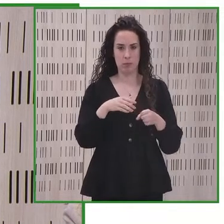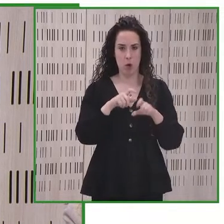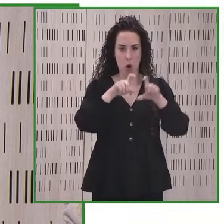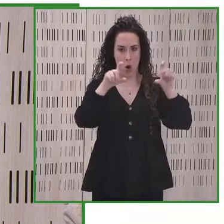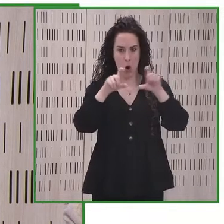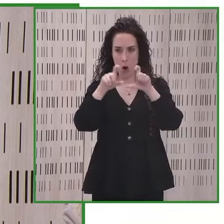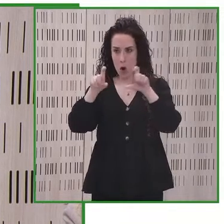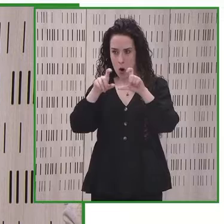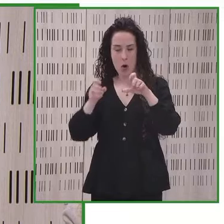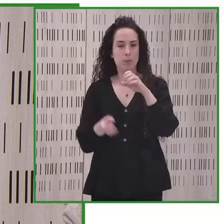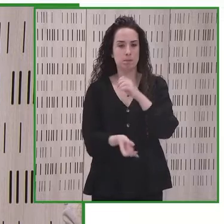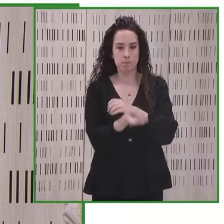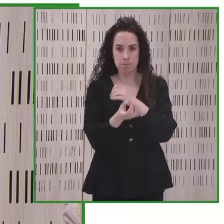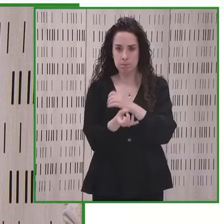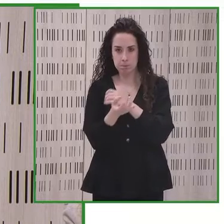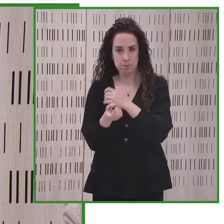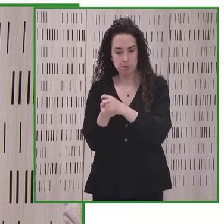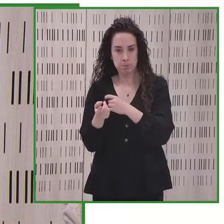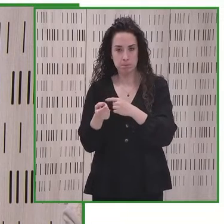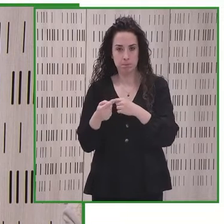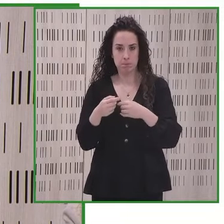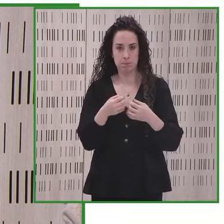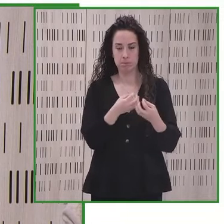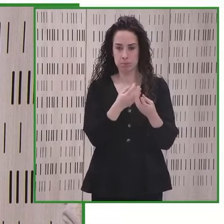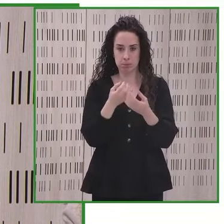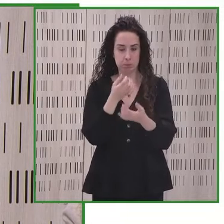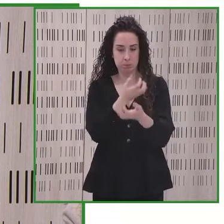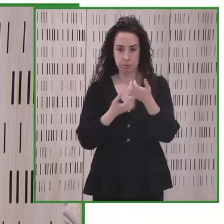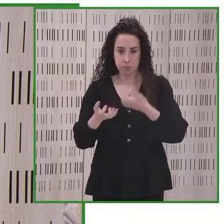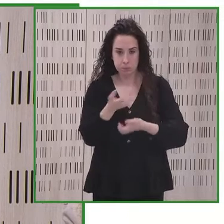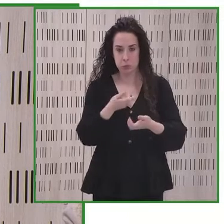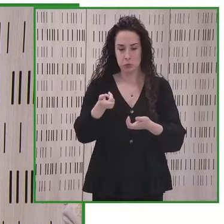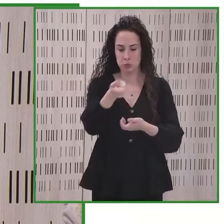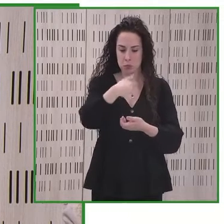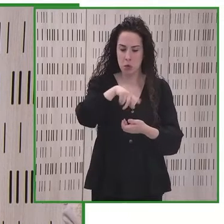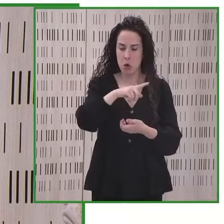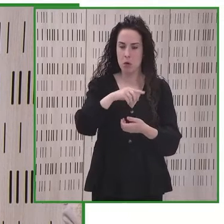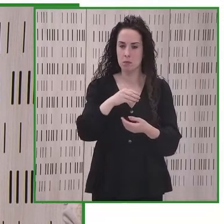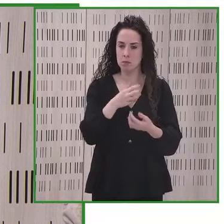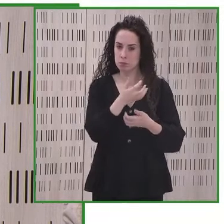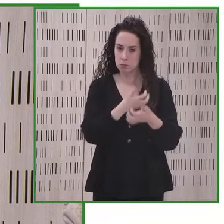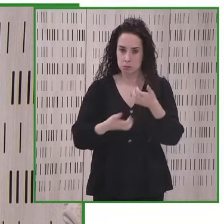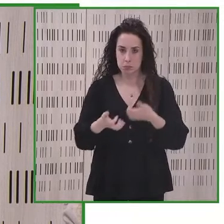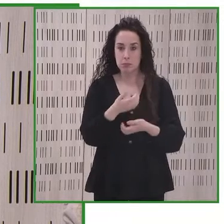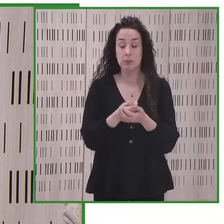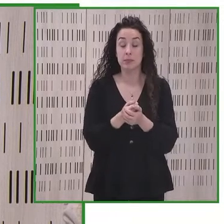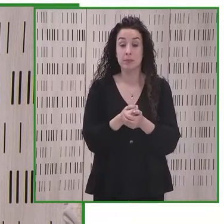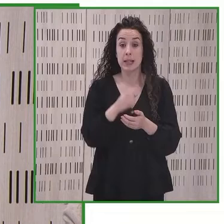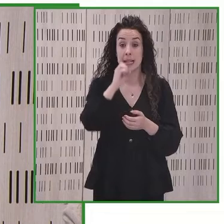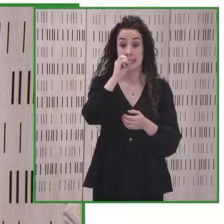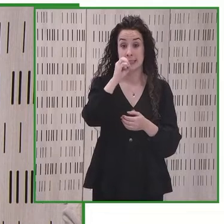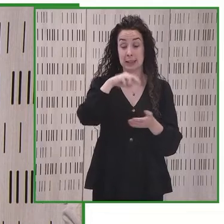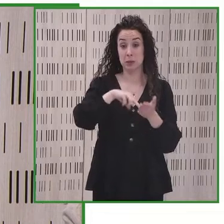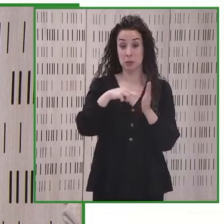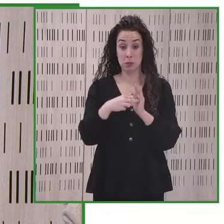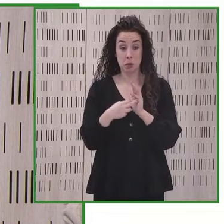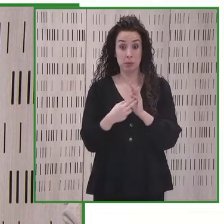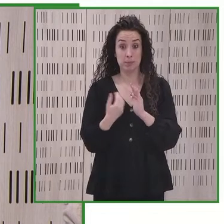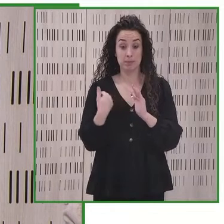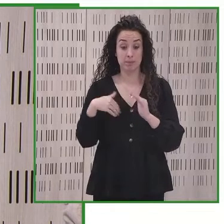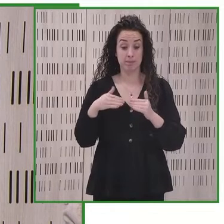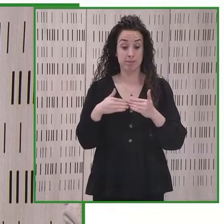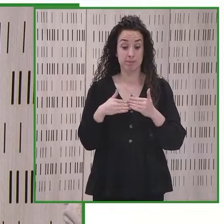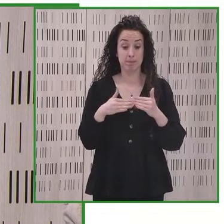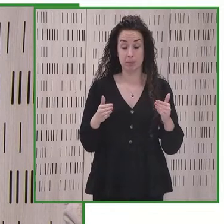todos ustedes, a las organizaciones que participan, que sigamos trabajando en este esfuerzo de conseguir un